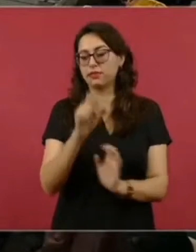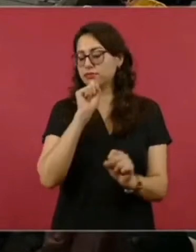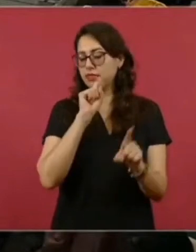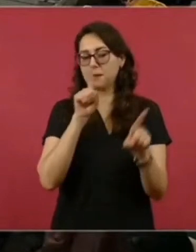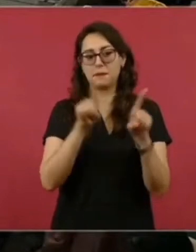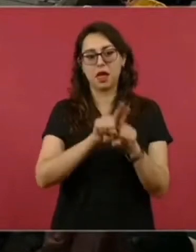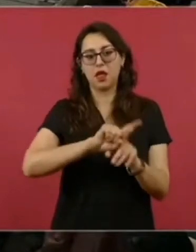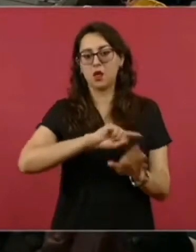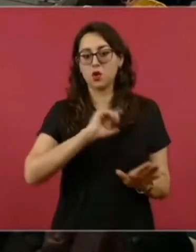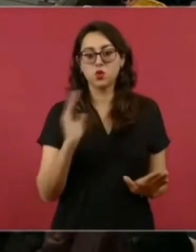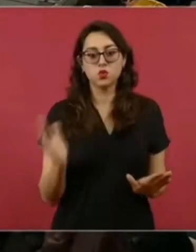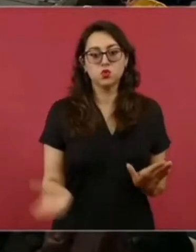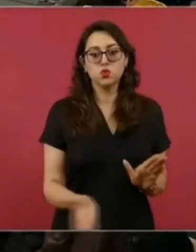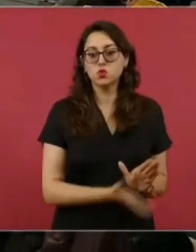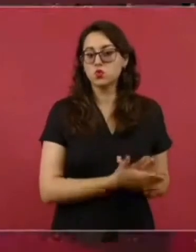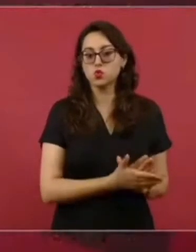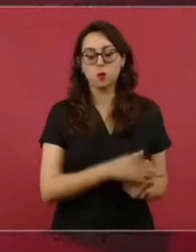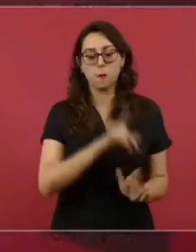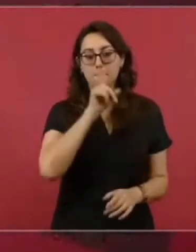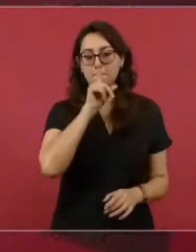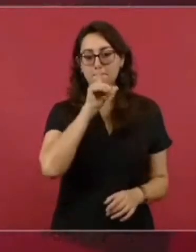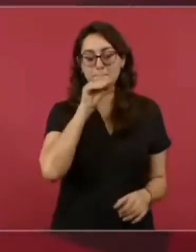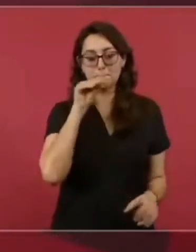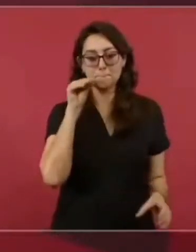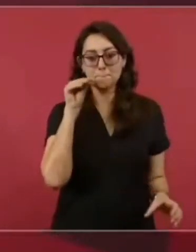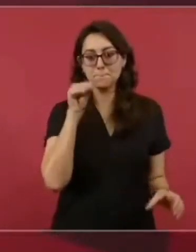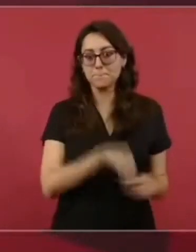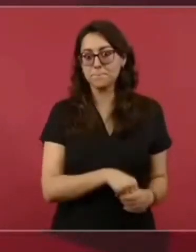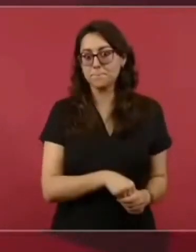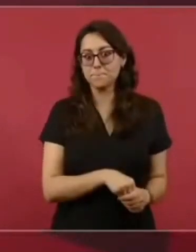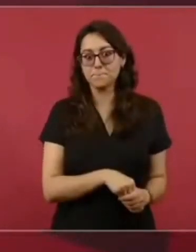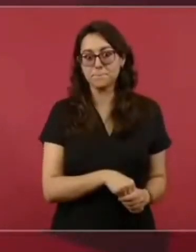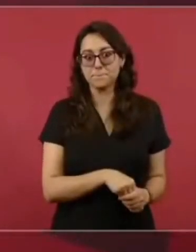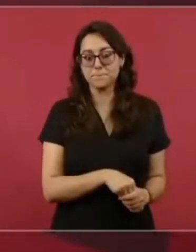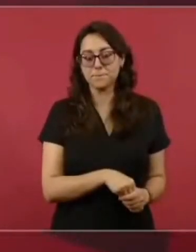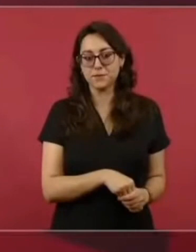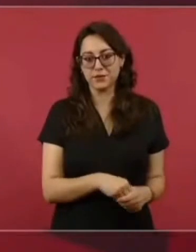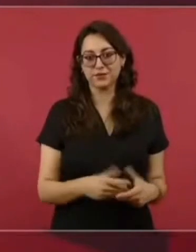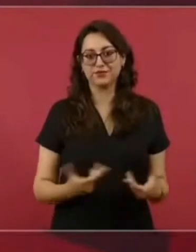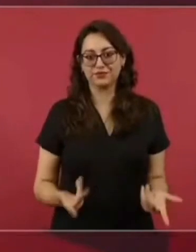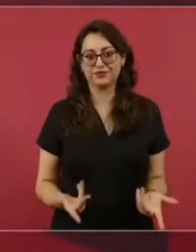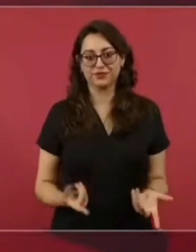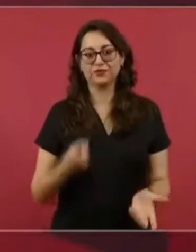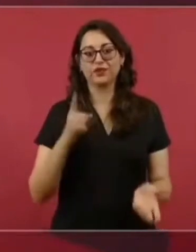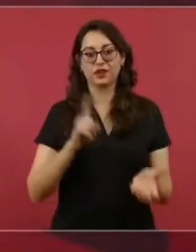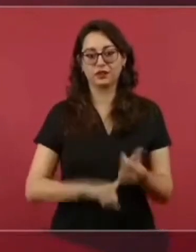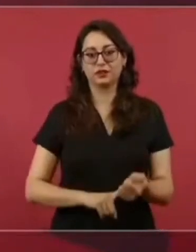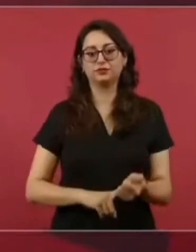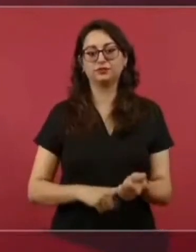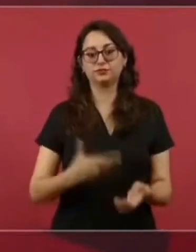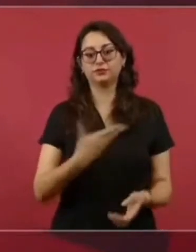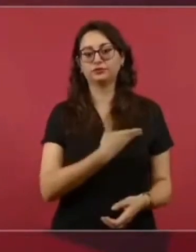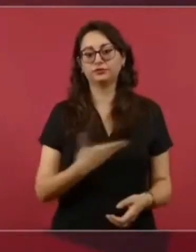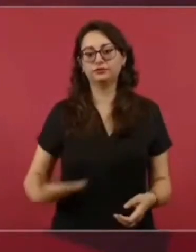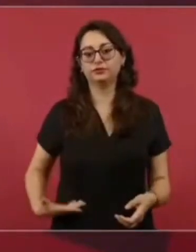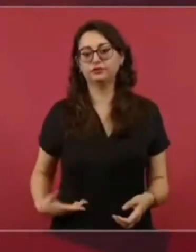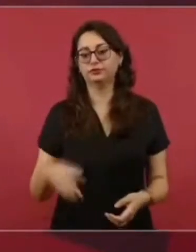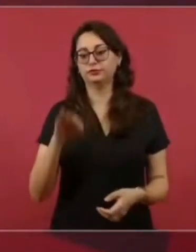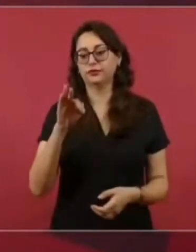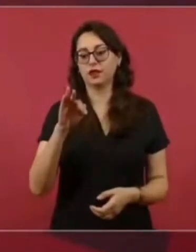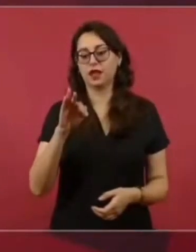Todo lo que significó la negociación de Felipe Calderón con el señor Odebrecht